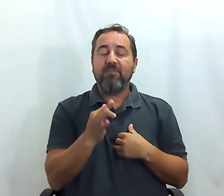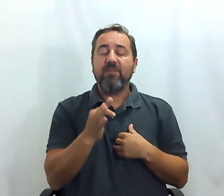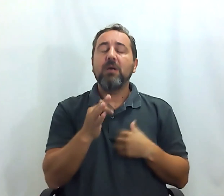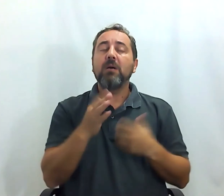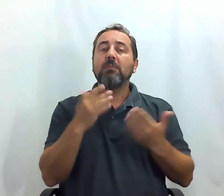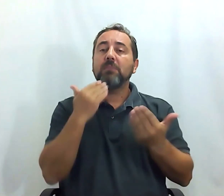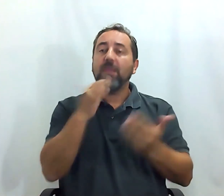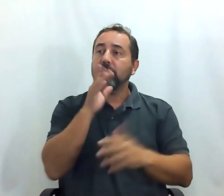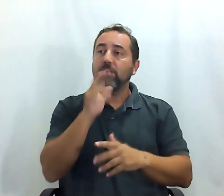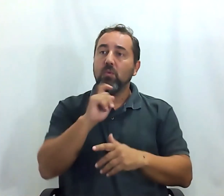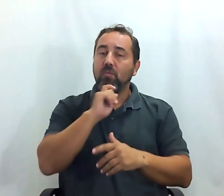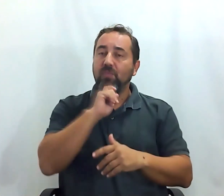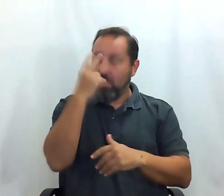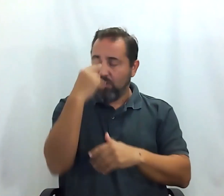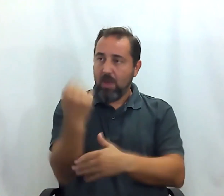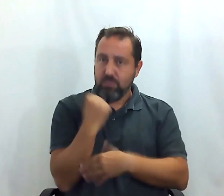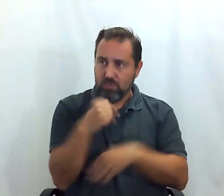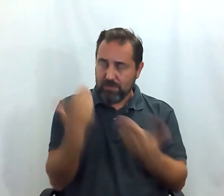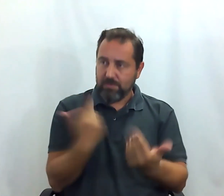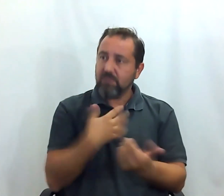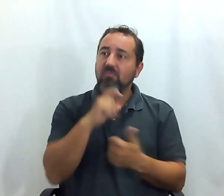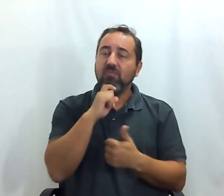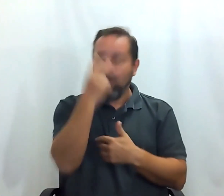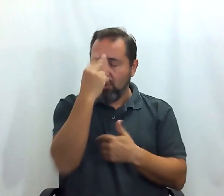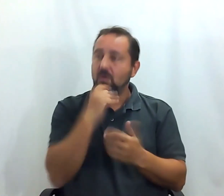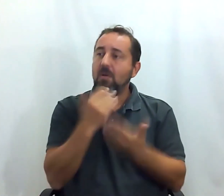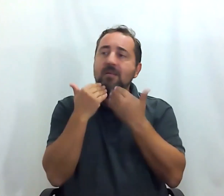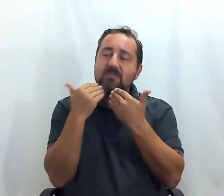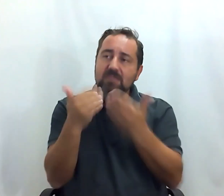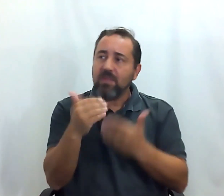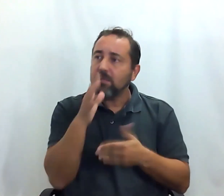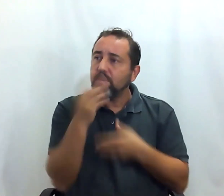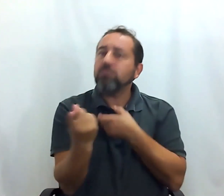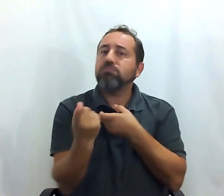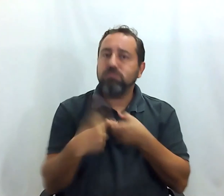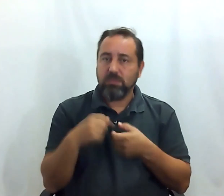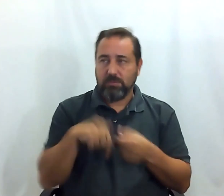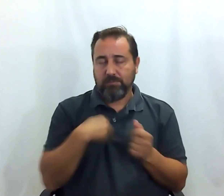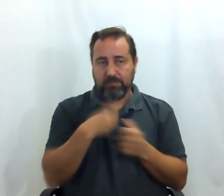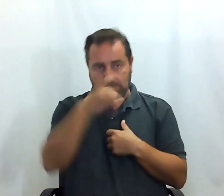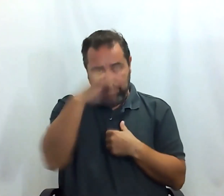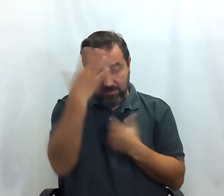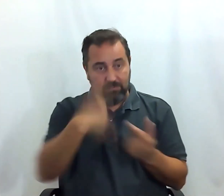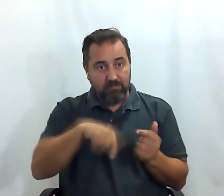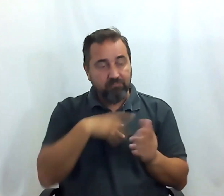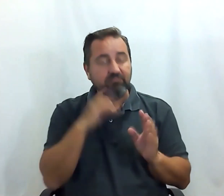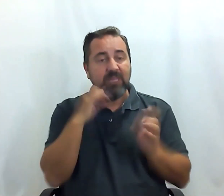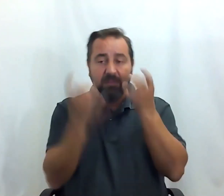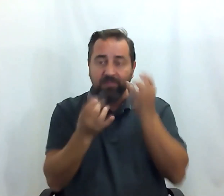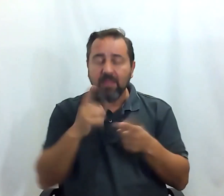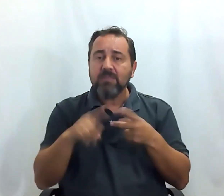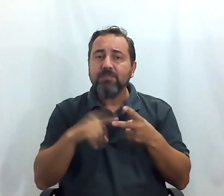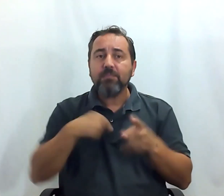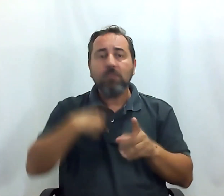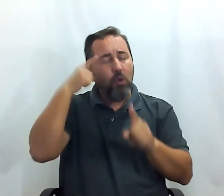Por eso queremos también darle las gracias a la Fundación ONCEF por participar en esta iniciativa. Y el objetivo de estos